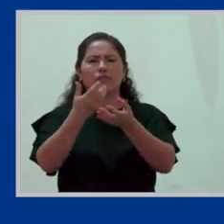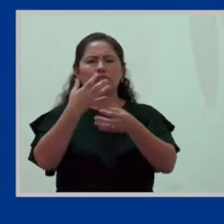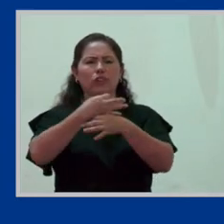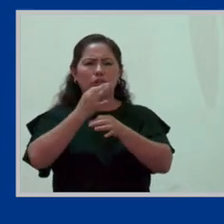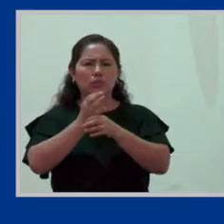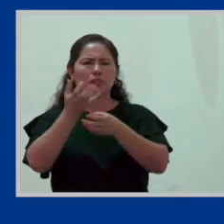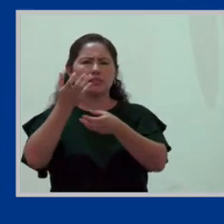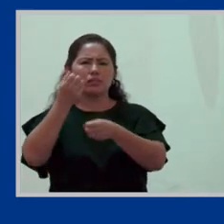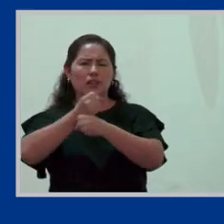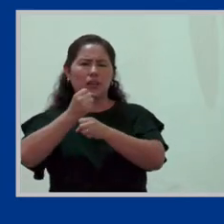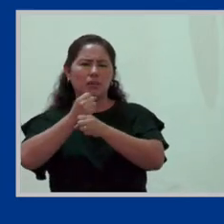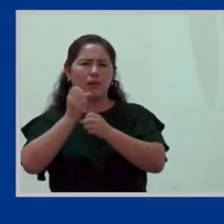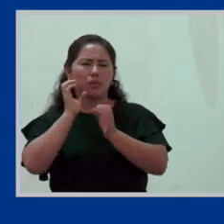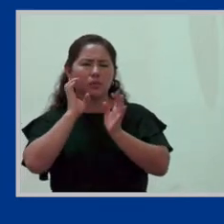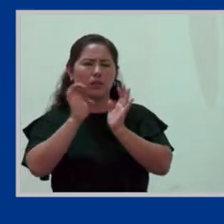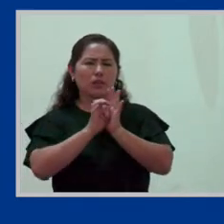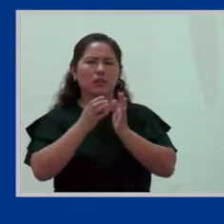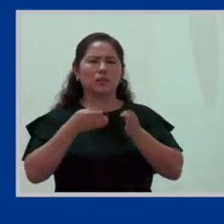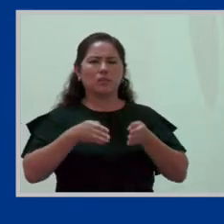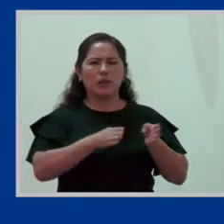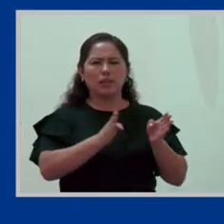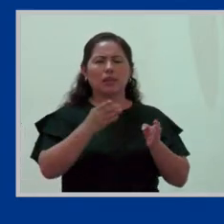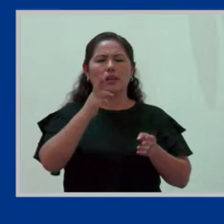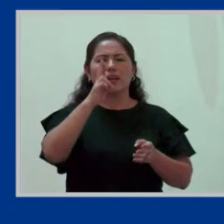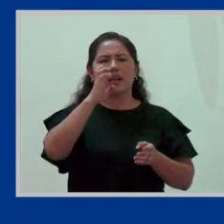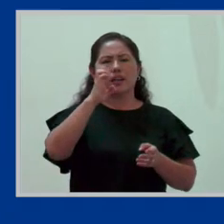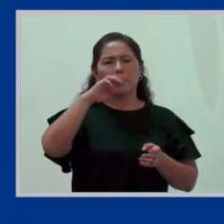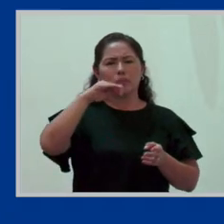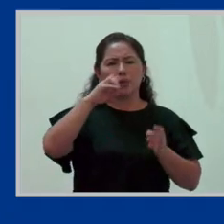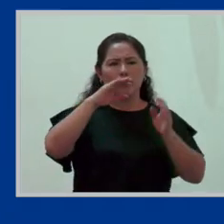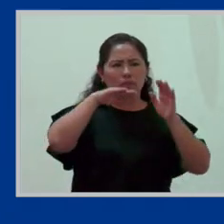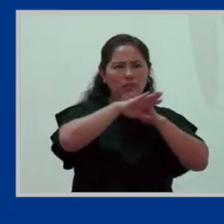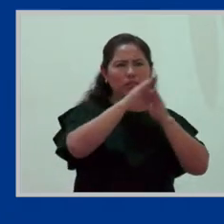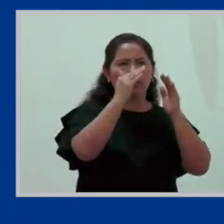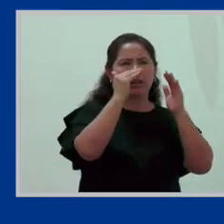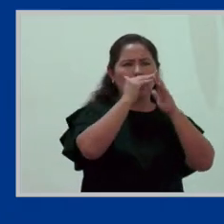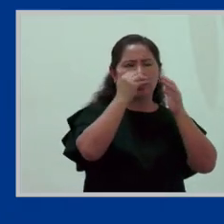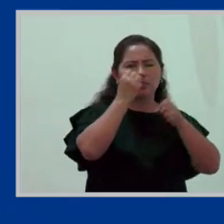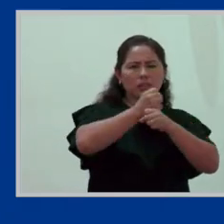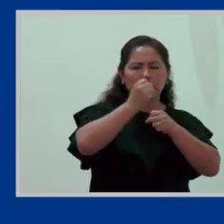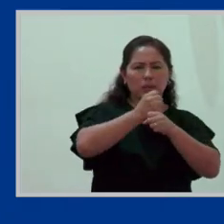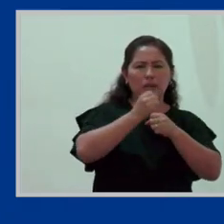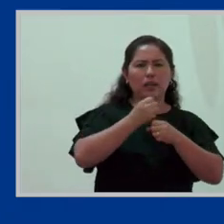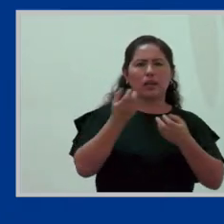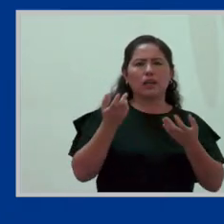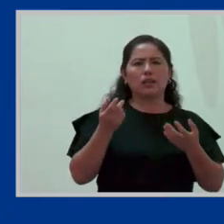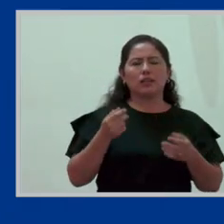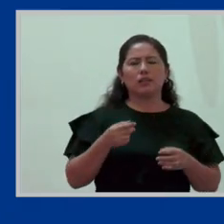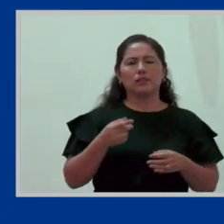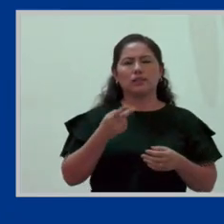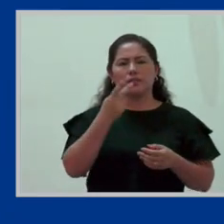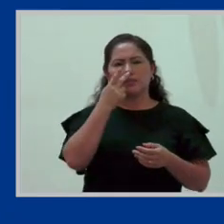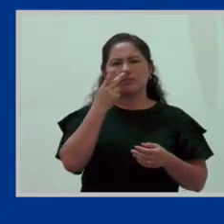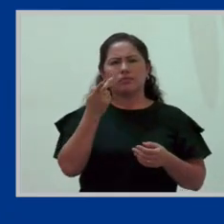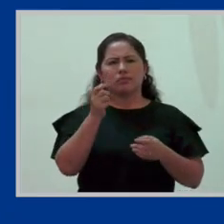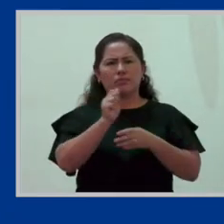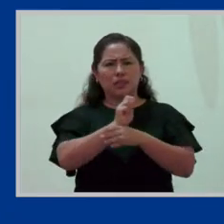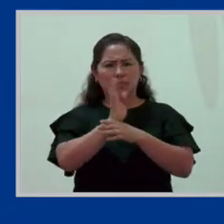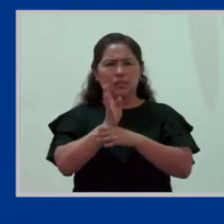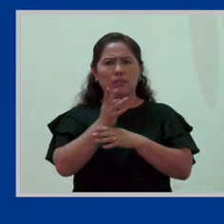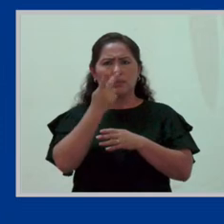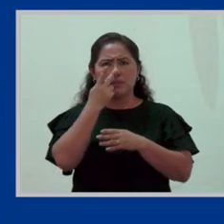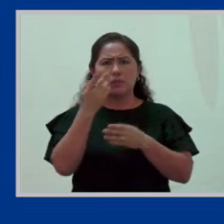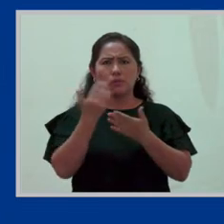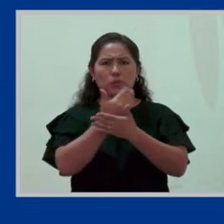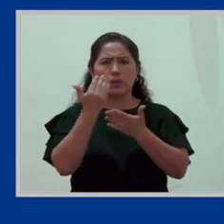trabajo, por ejemplo, de manera remota o teletrabajo, cuando en realidad la pandemia demostró que es posible en muchos